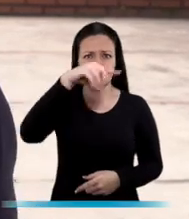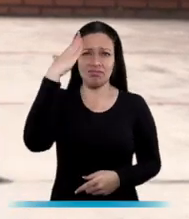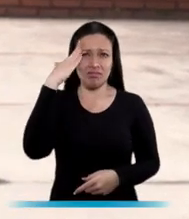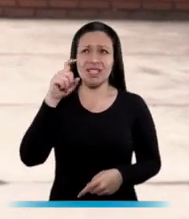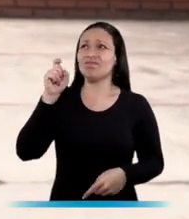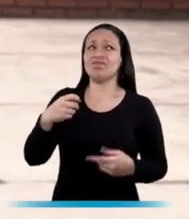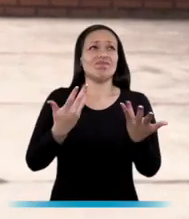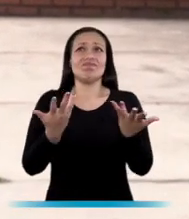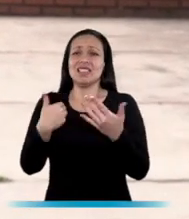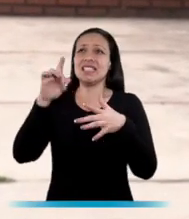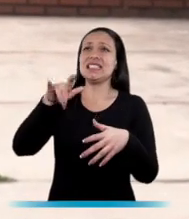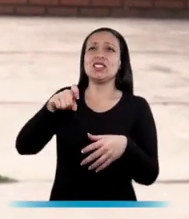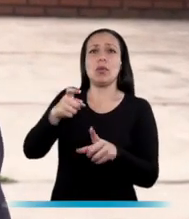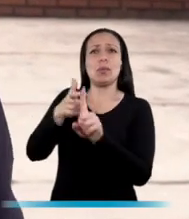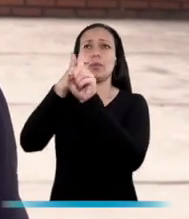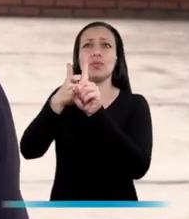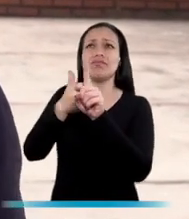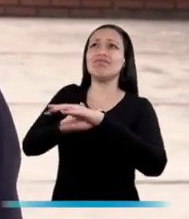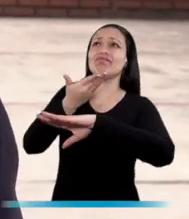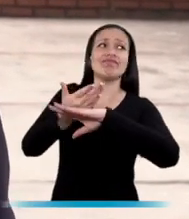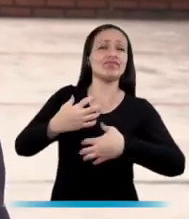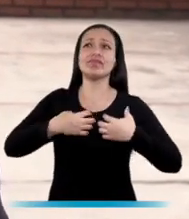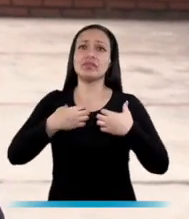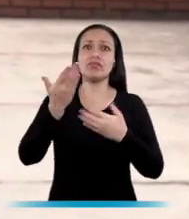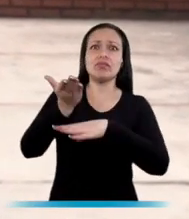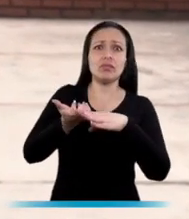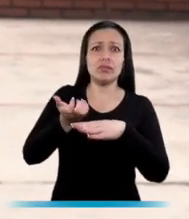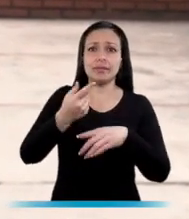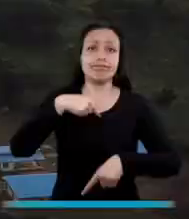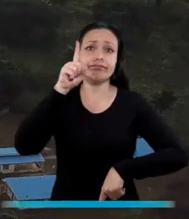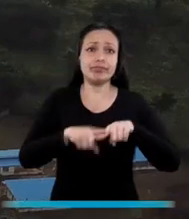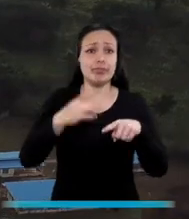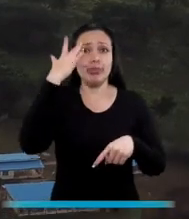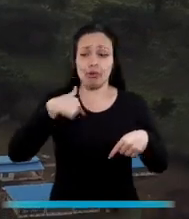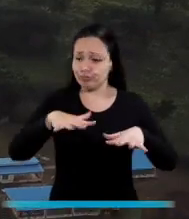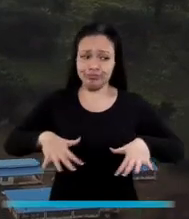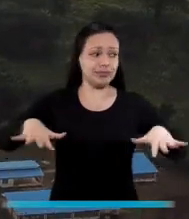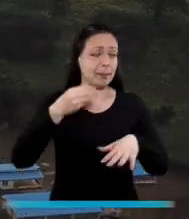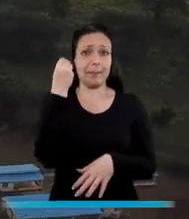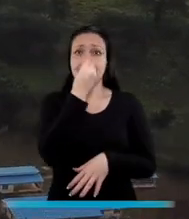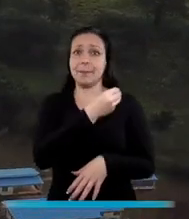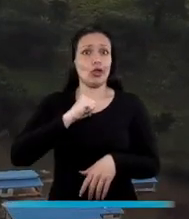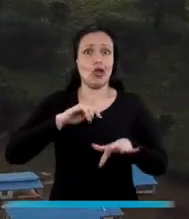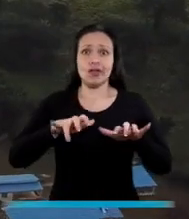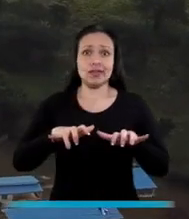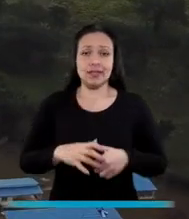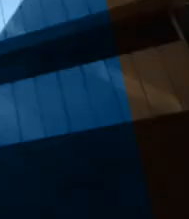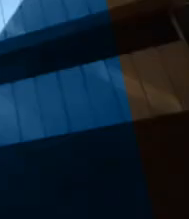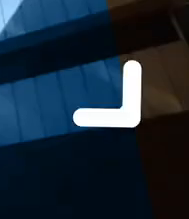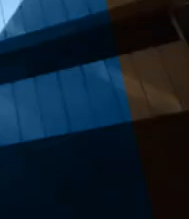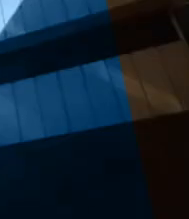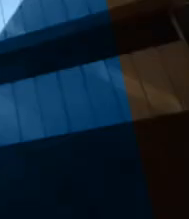¿Alguna vez han necesitado presentar a la Procu una solicitud, queja, reclamo o petición, pero no han podido hacerlo porque viven en un municipio